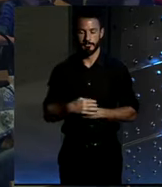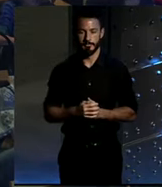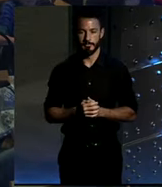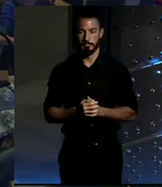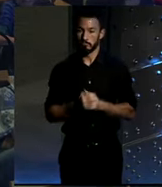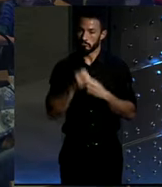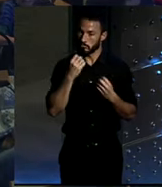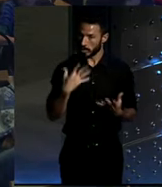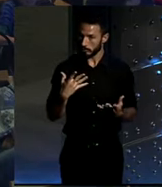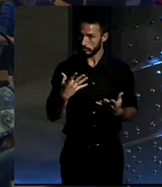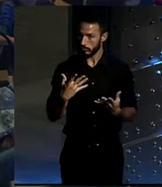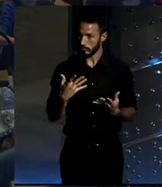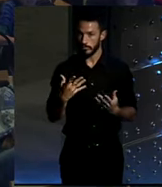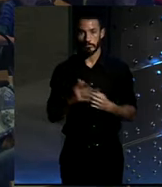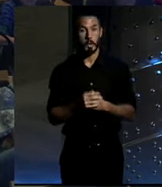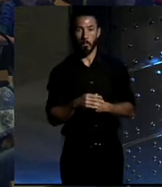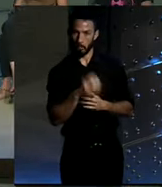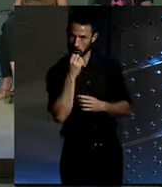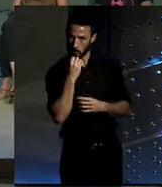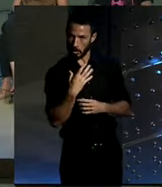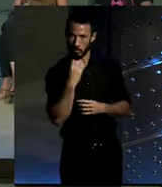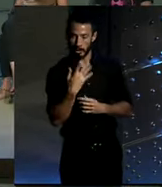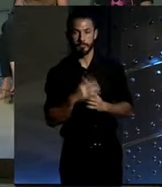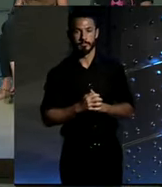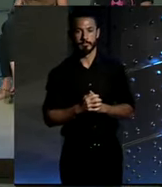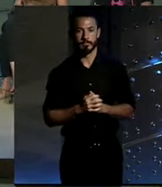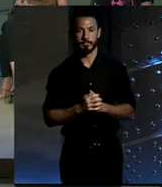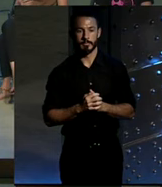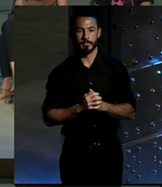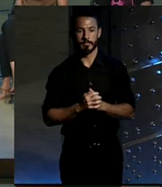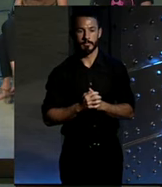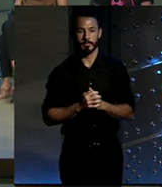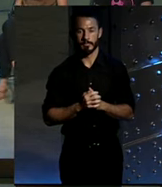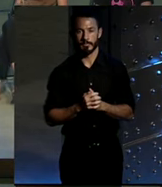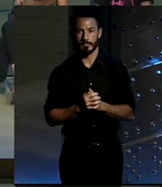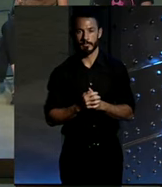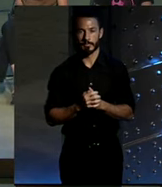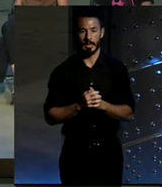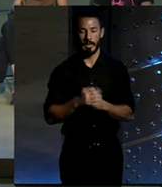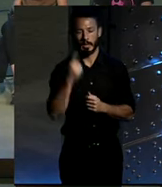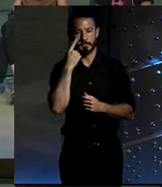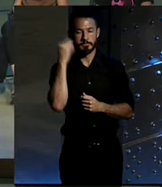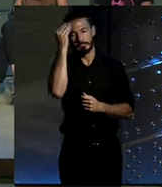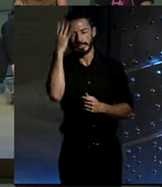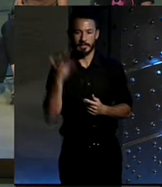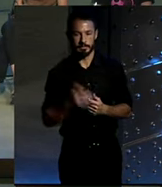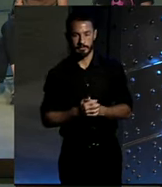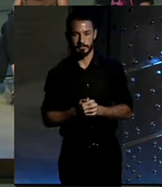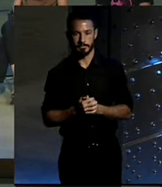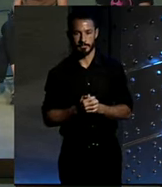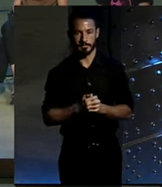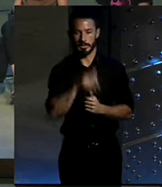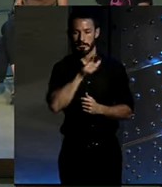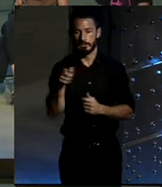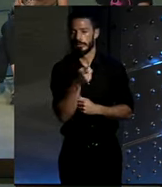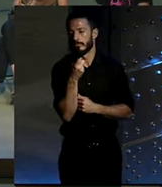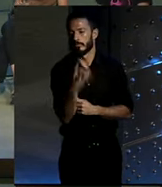Bueno. Bastante bien. Bastante bien. Os parece, quería que juzgarais el número. ¿Qué qué? Que juzgarais la cantidad de gente que